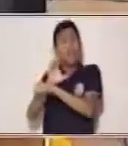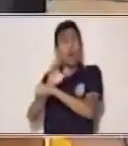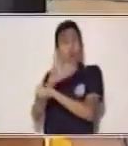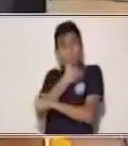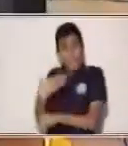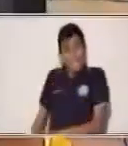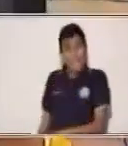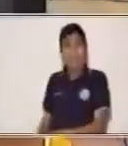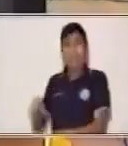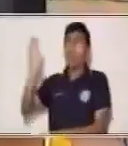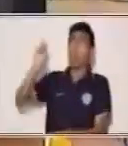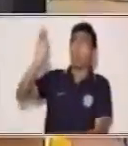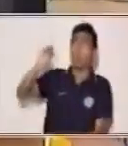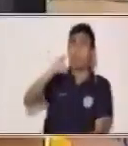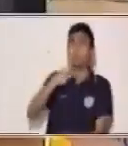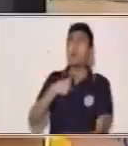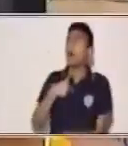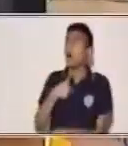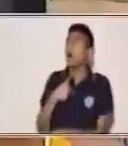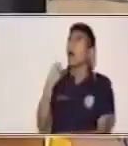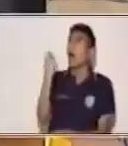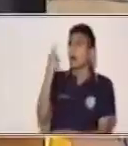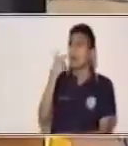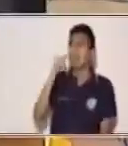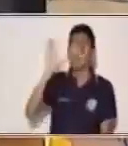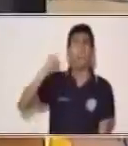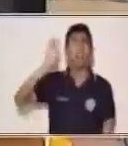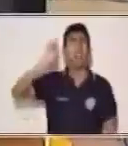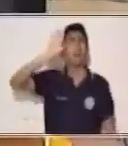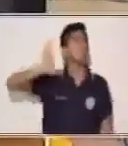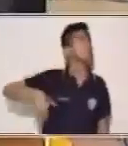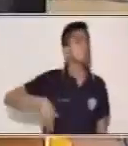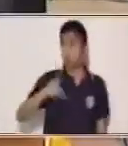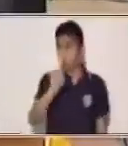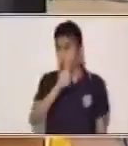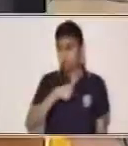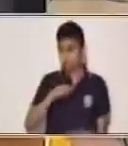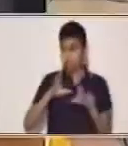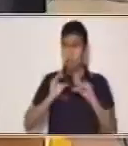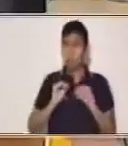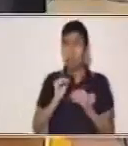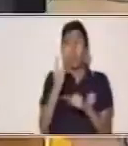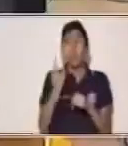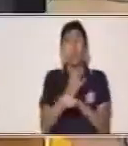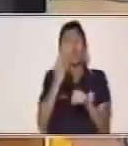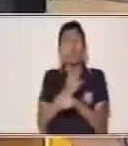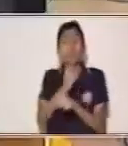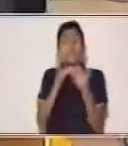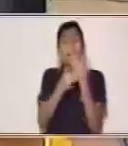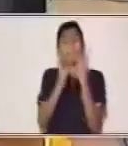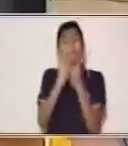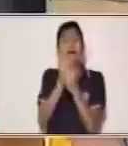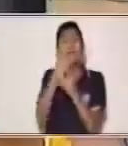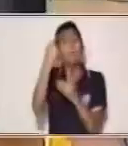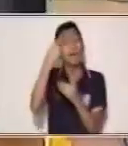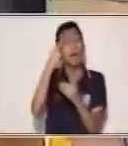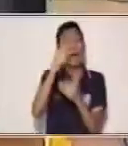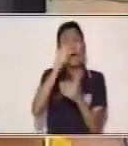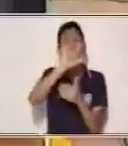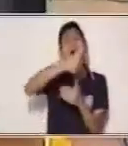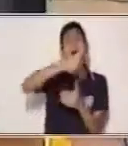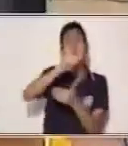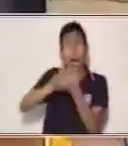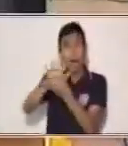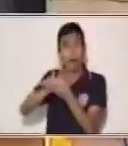autoridades. Por favor, lava tus manos constantemente con agua y jabón o utiliza gel antibacterial y frota muy